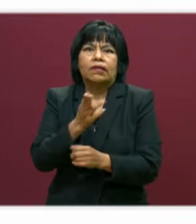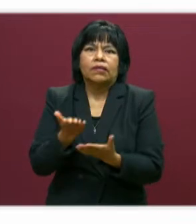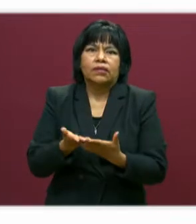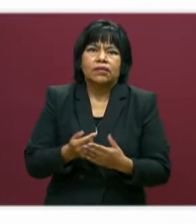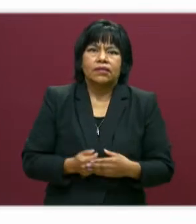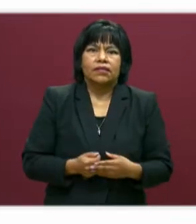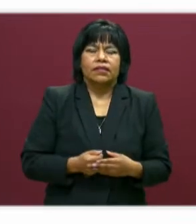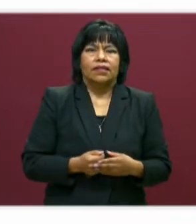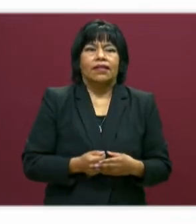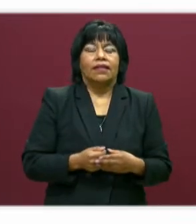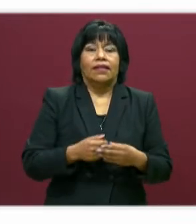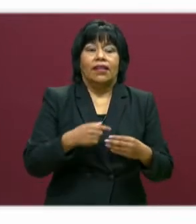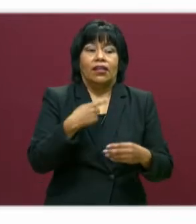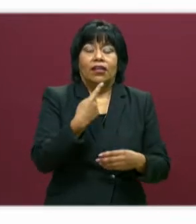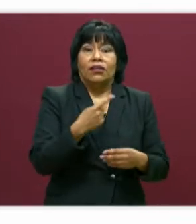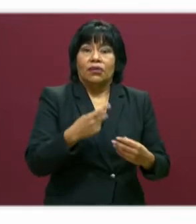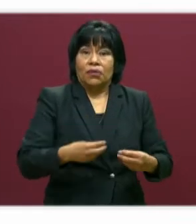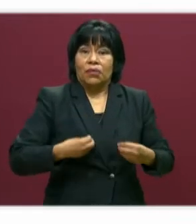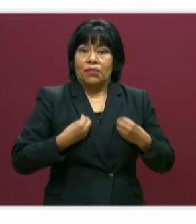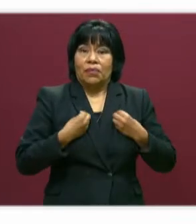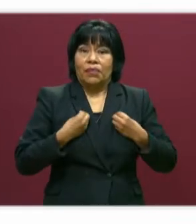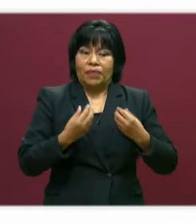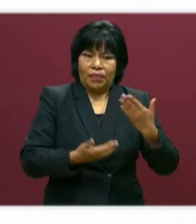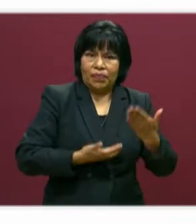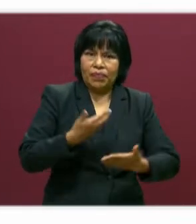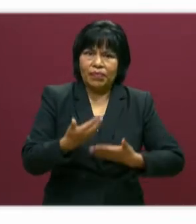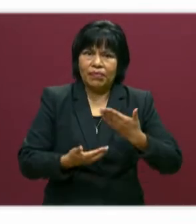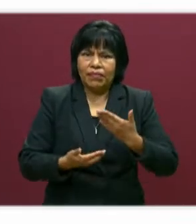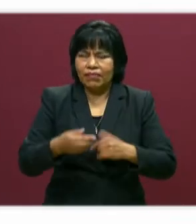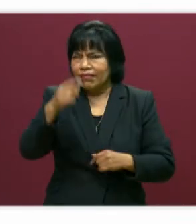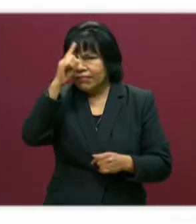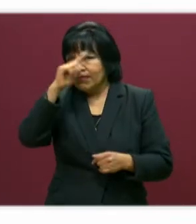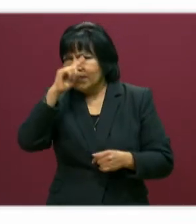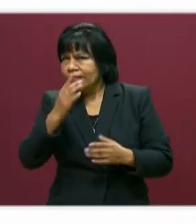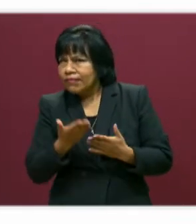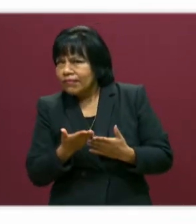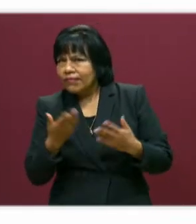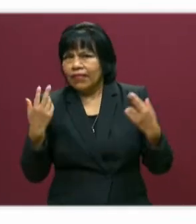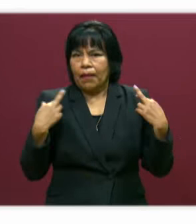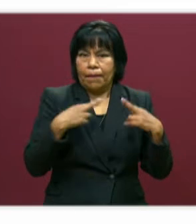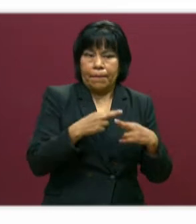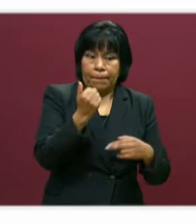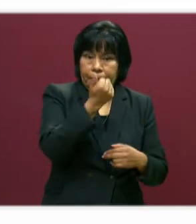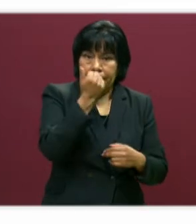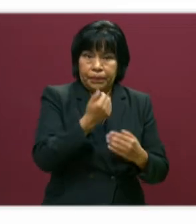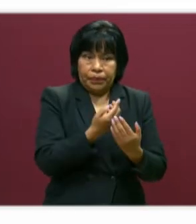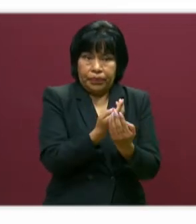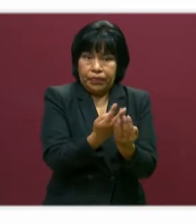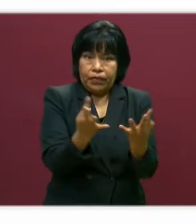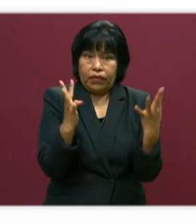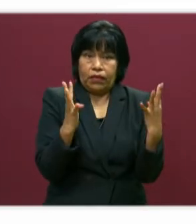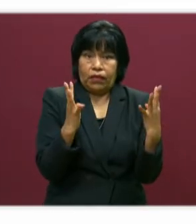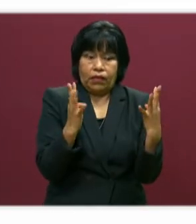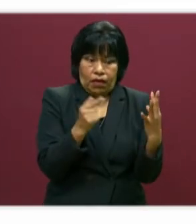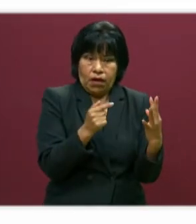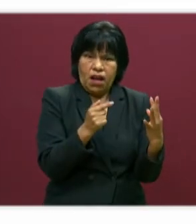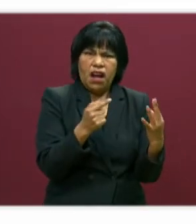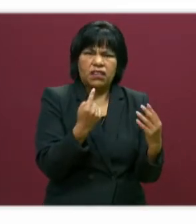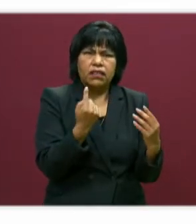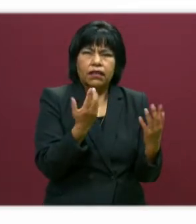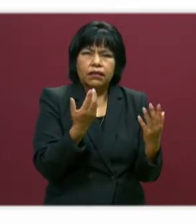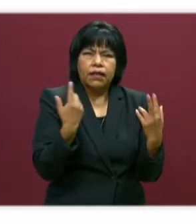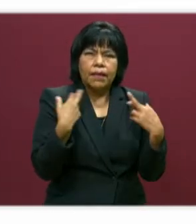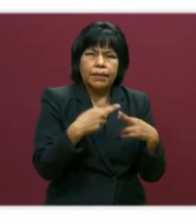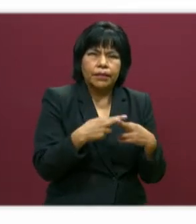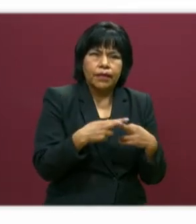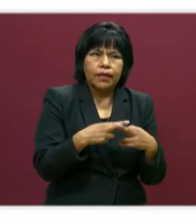Recuperar la vivencia, compartir y orientar. Entonces, el profesor, cuando tenga a los alumnos en el salón, lo que va a